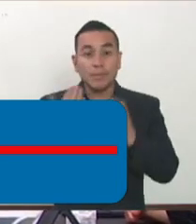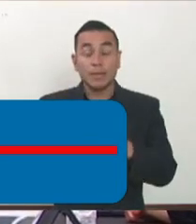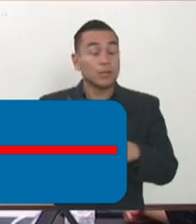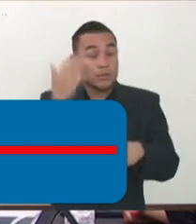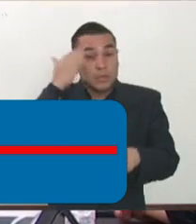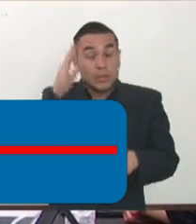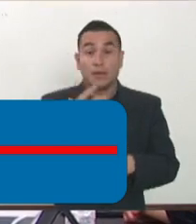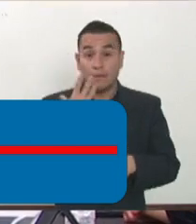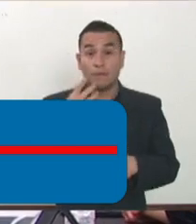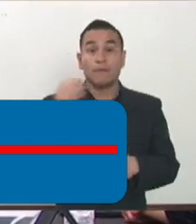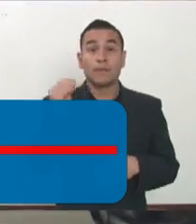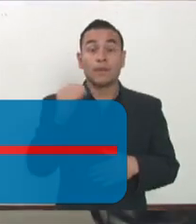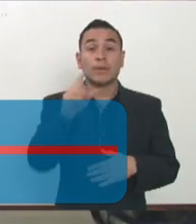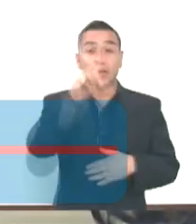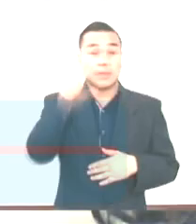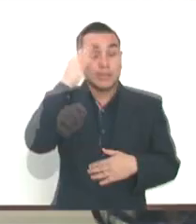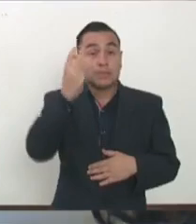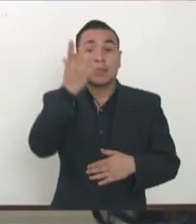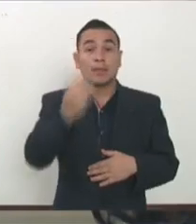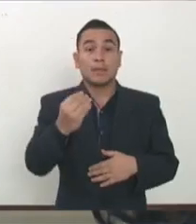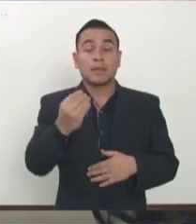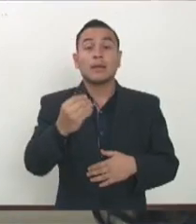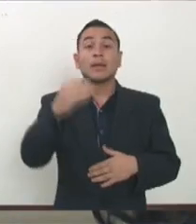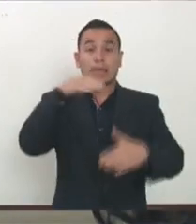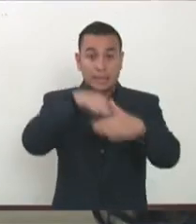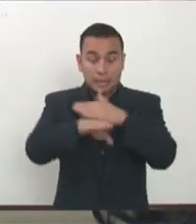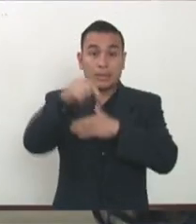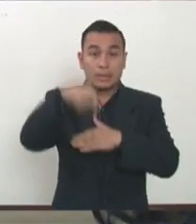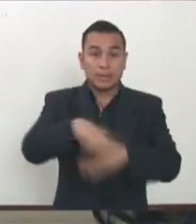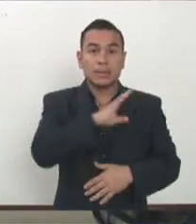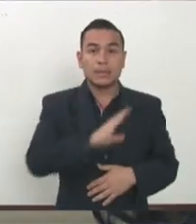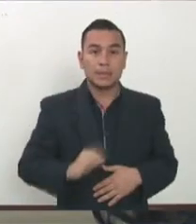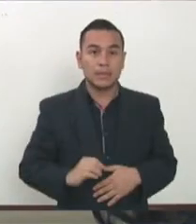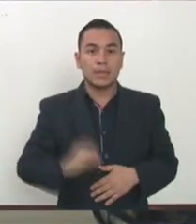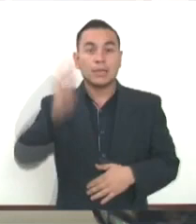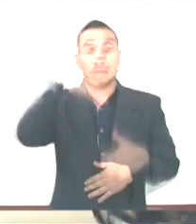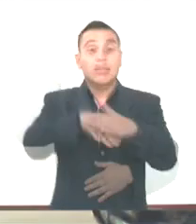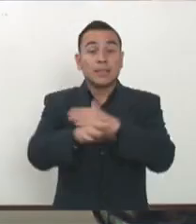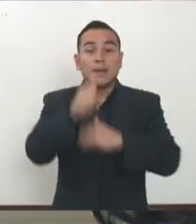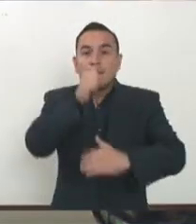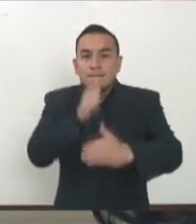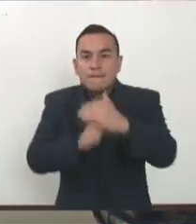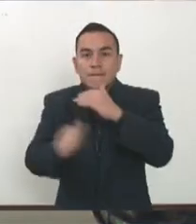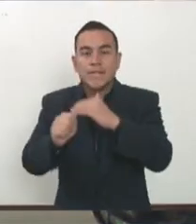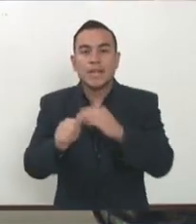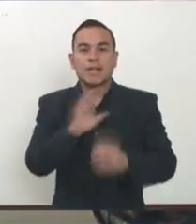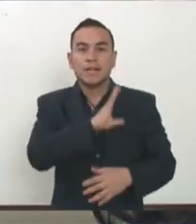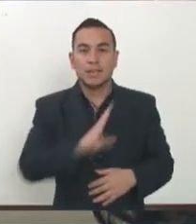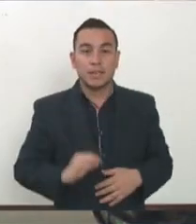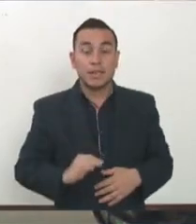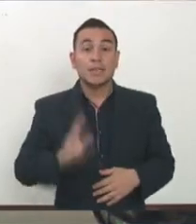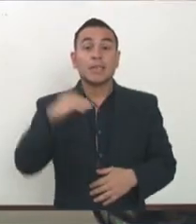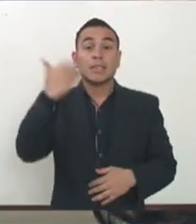migratoria, es Italia, pero no tenemos su ingreso. Y por lo tanto presumimos que debió haber entrado por un punto ciego. Luego fue